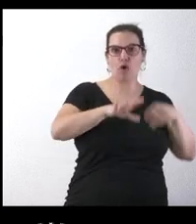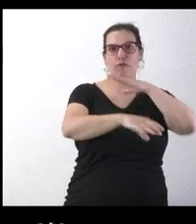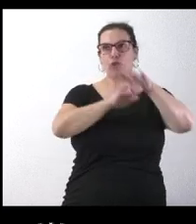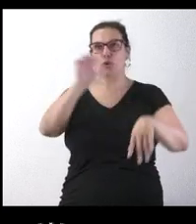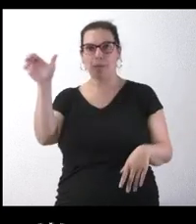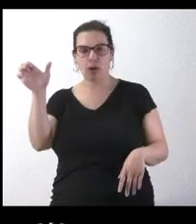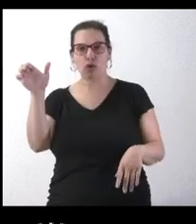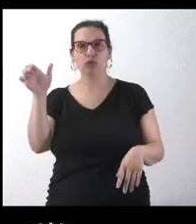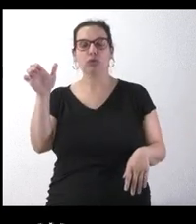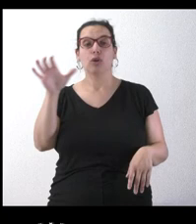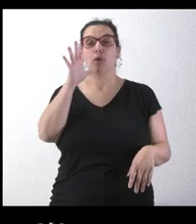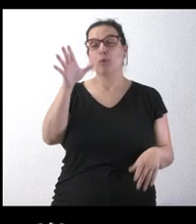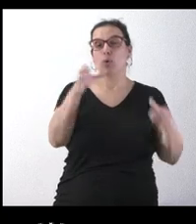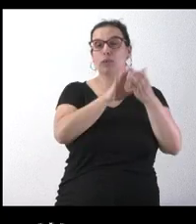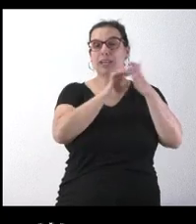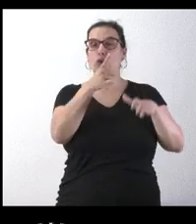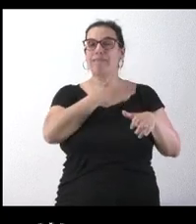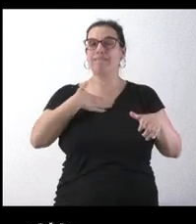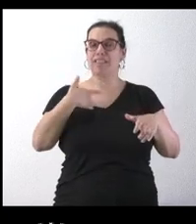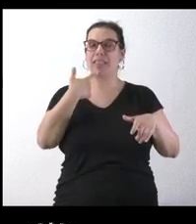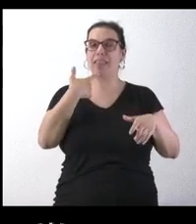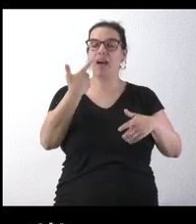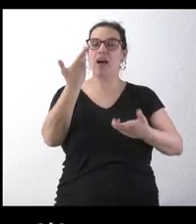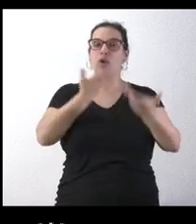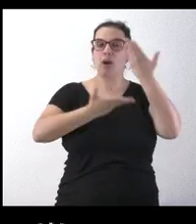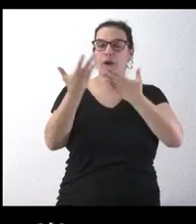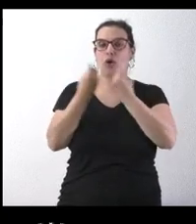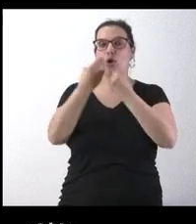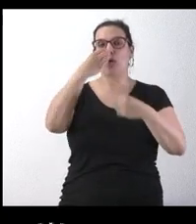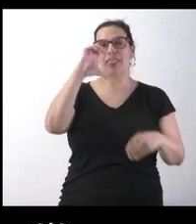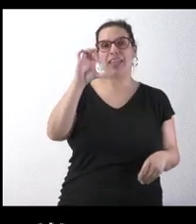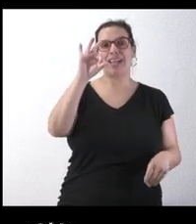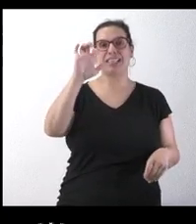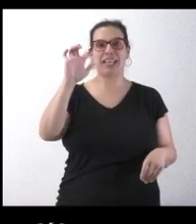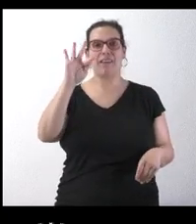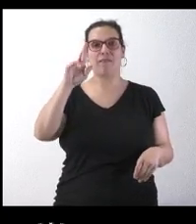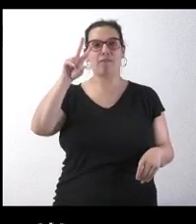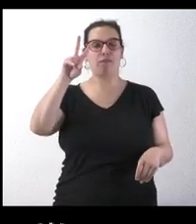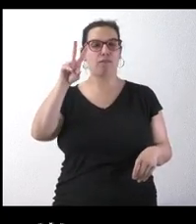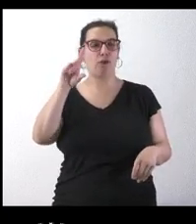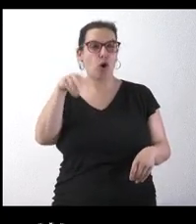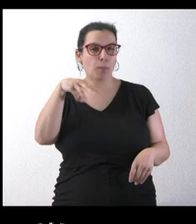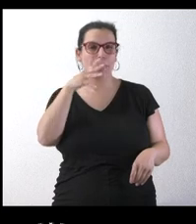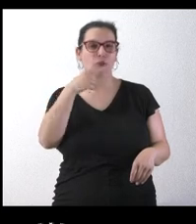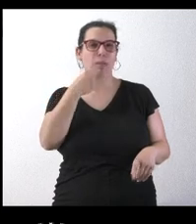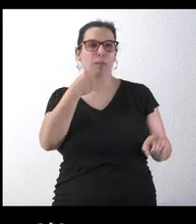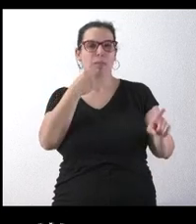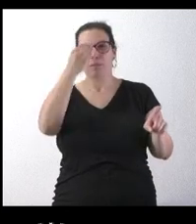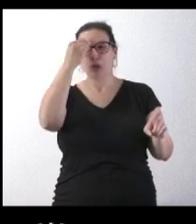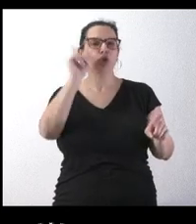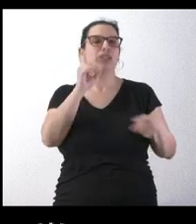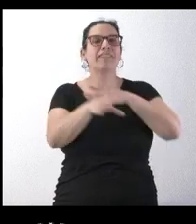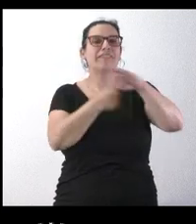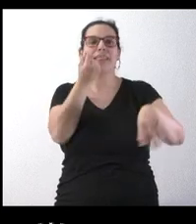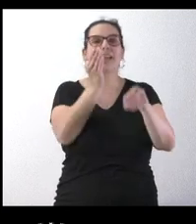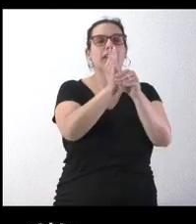que se estaba trabajando la Junta de Castilla y León en colaboración con CSEFOR. No sé si no me ha parecido ver una información, saber de dónde proceden los fondos para esta